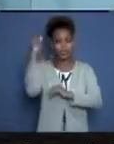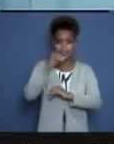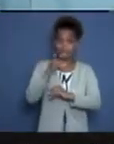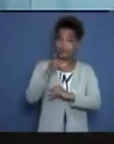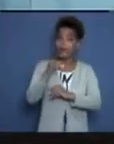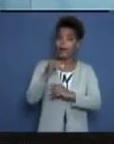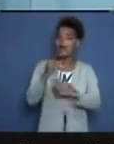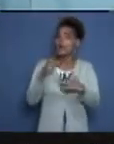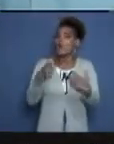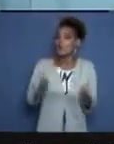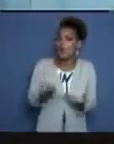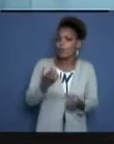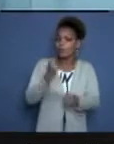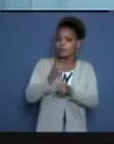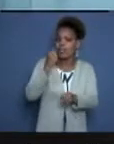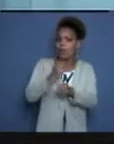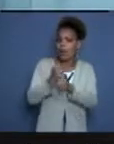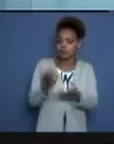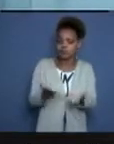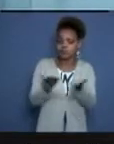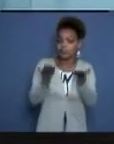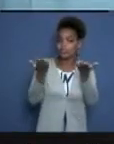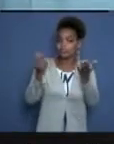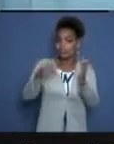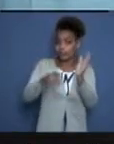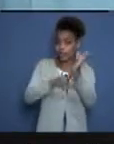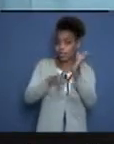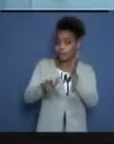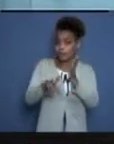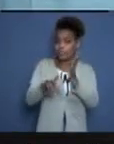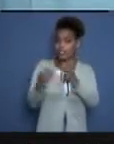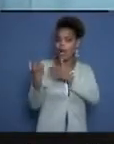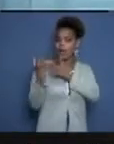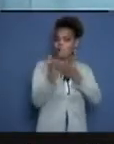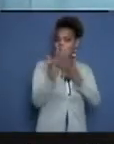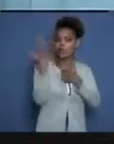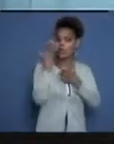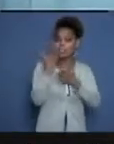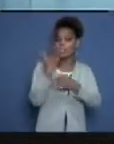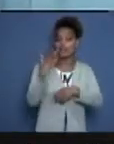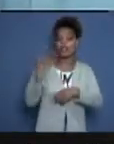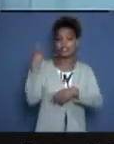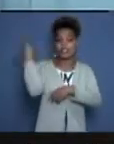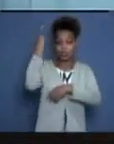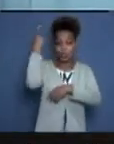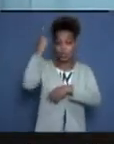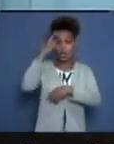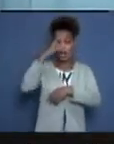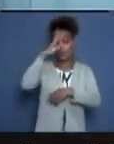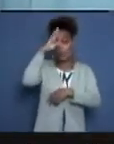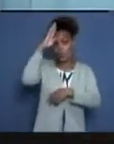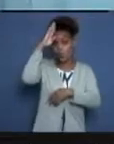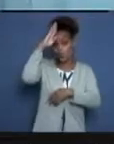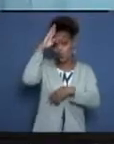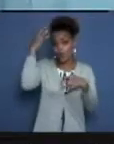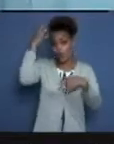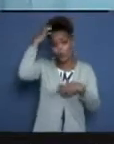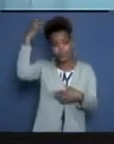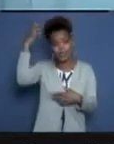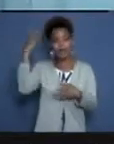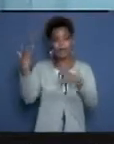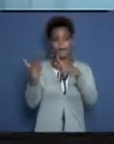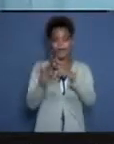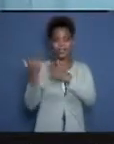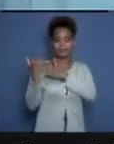desarrollando en nuestra provincia de Holguín con el apoyo de nuestro país para revertir la situación que tenemos con el enfrentamiento